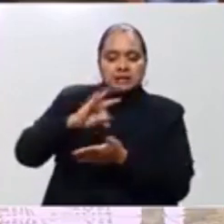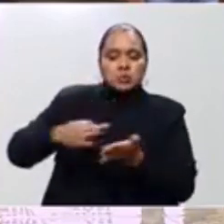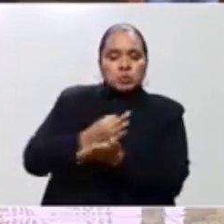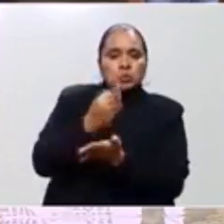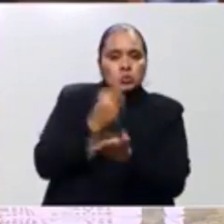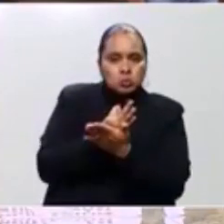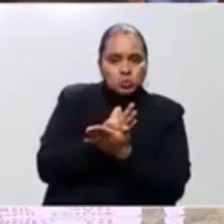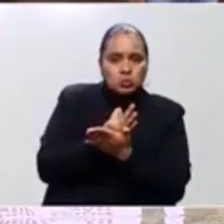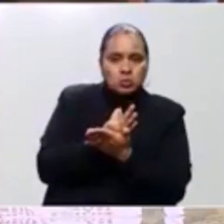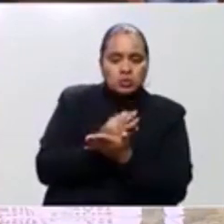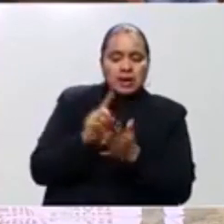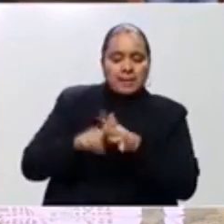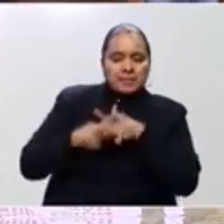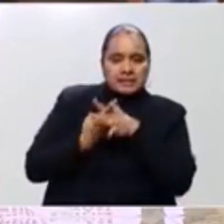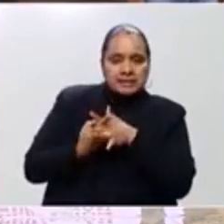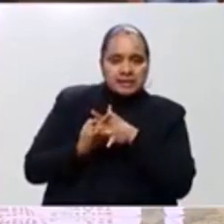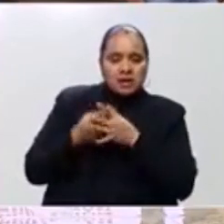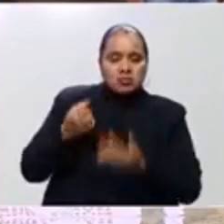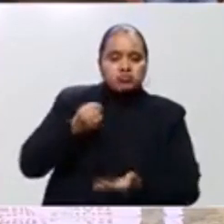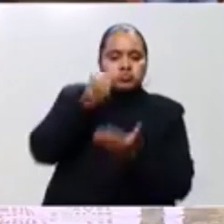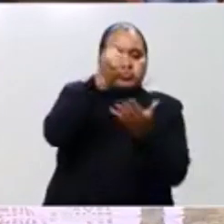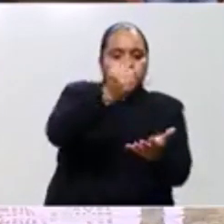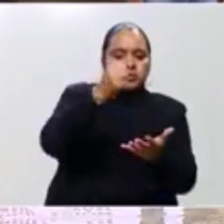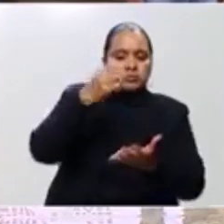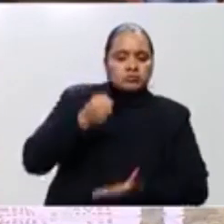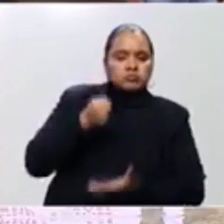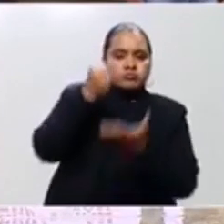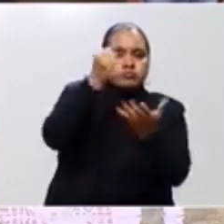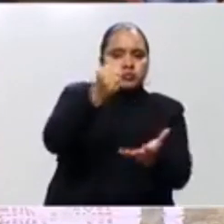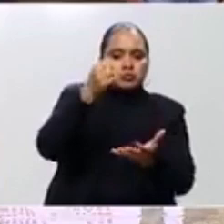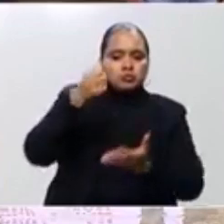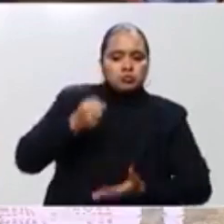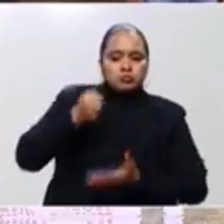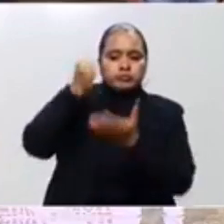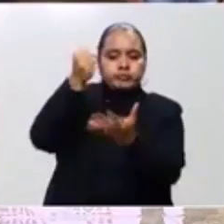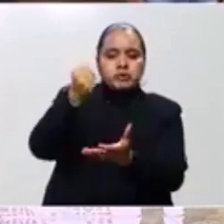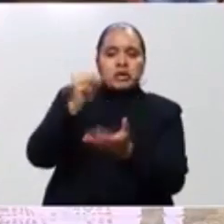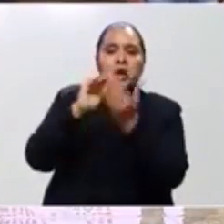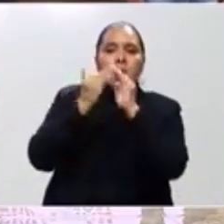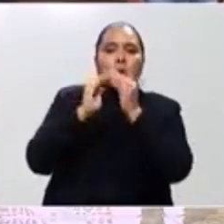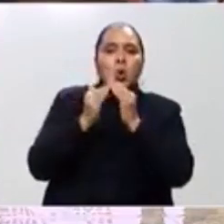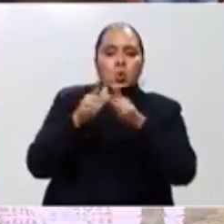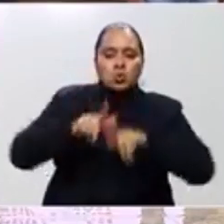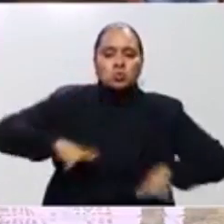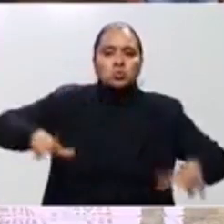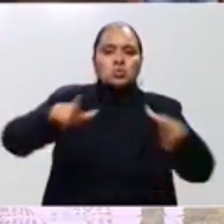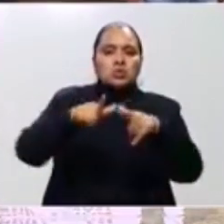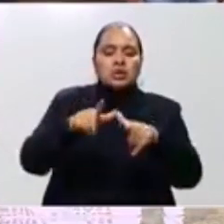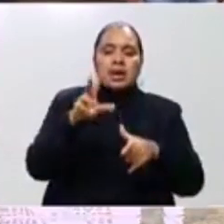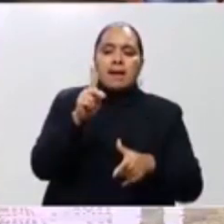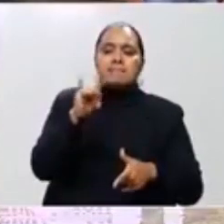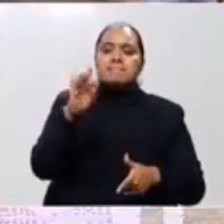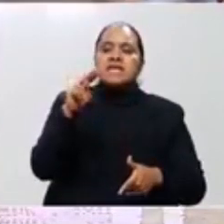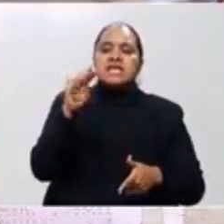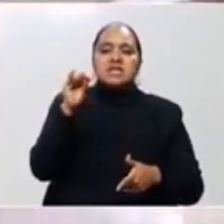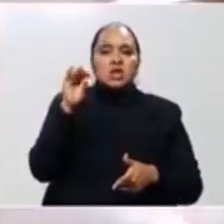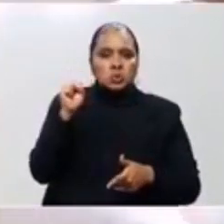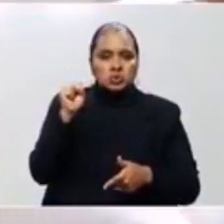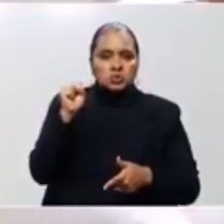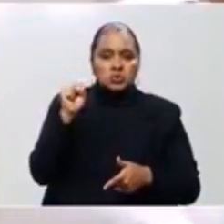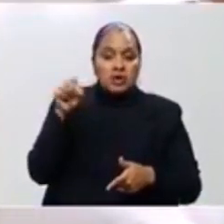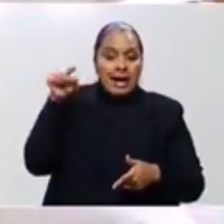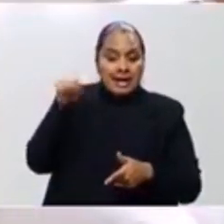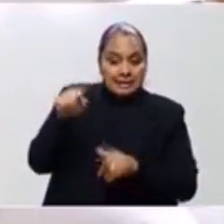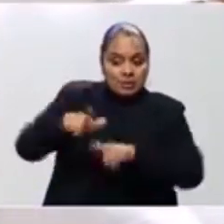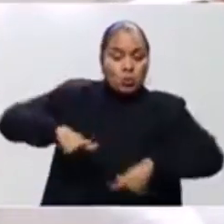Central. La distribución inicia en la colonia Los Pinos, de la capital, y es una labor